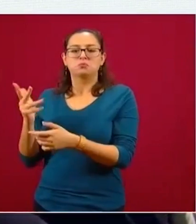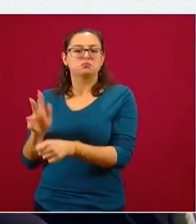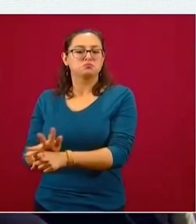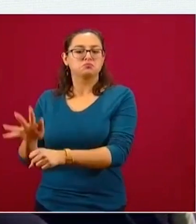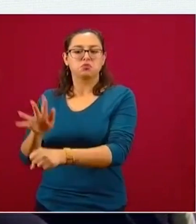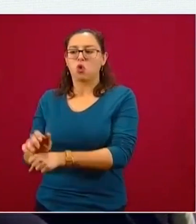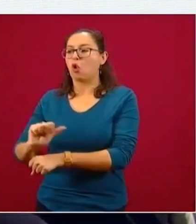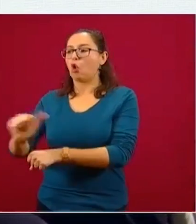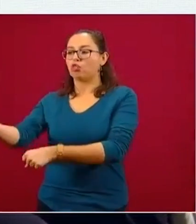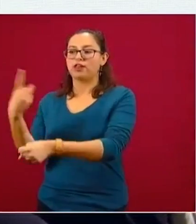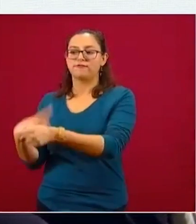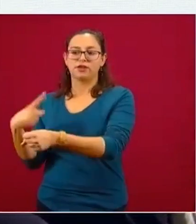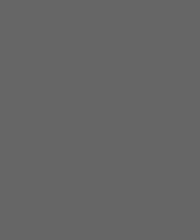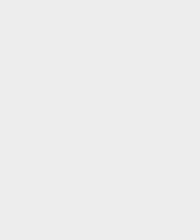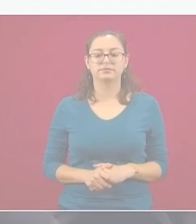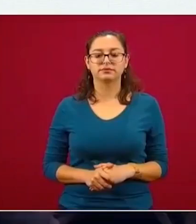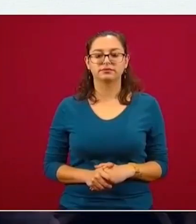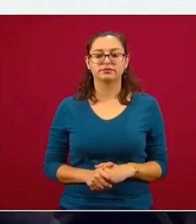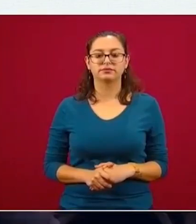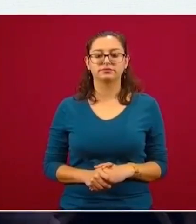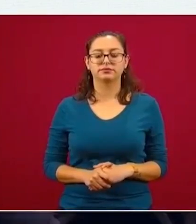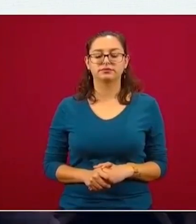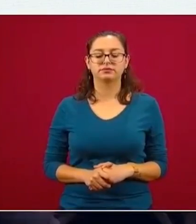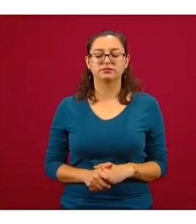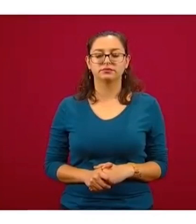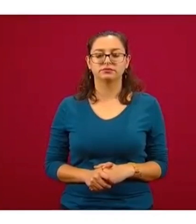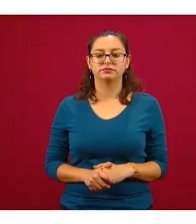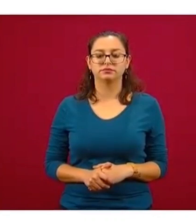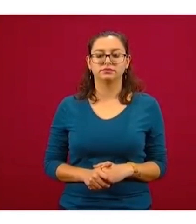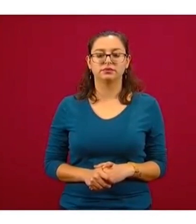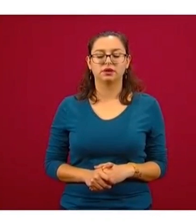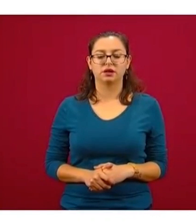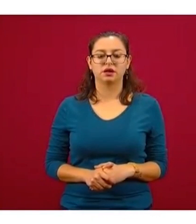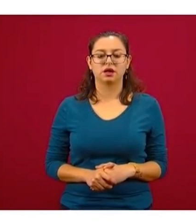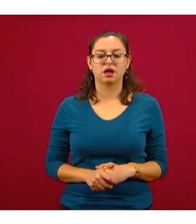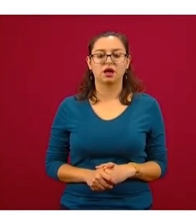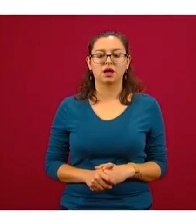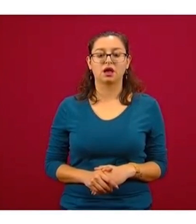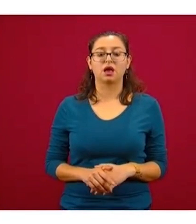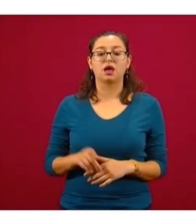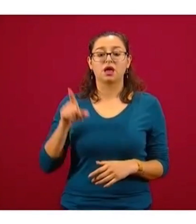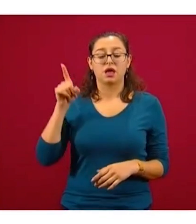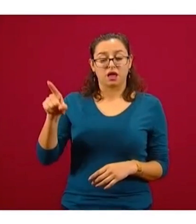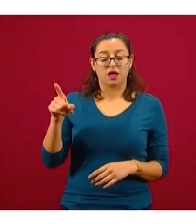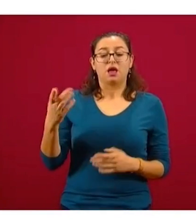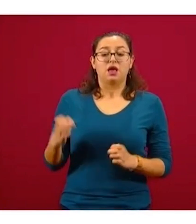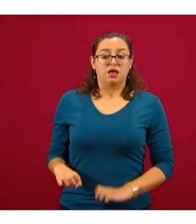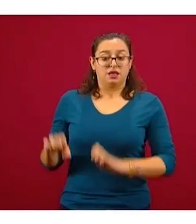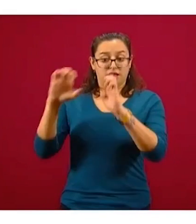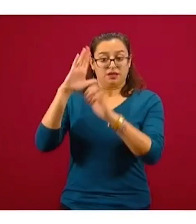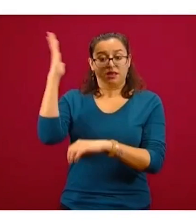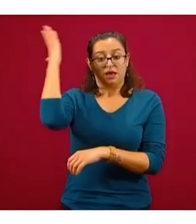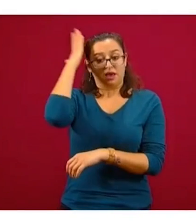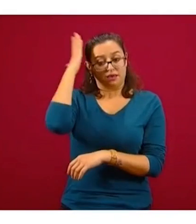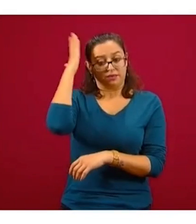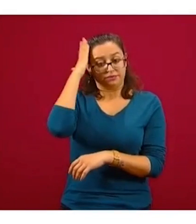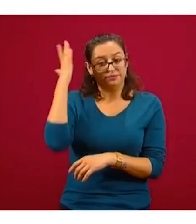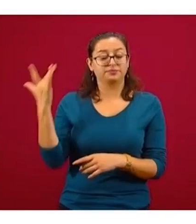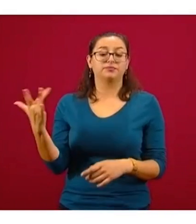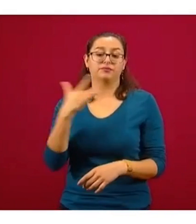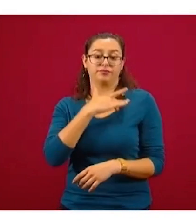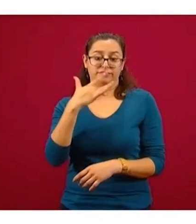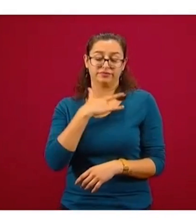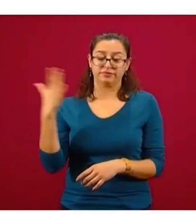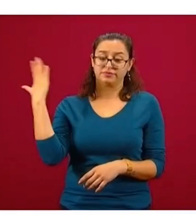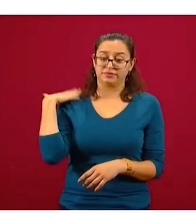los pacientes con otro tipo de enfermedades. Originalmente, la Torre de Cardioneumología tenía un total